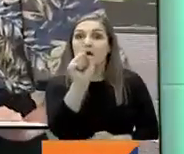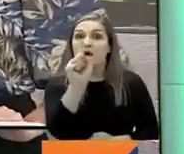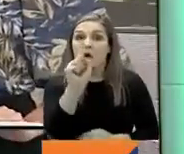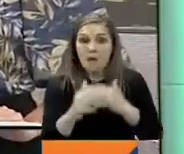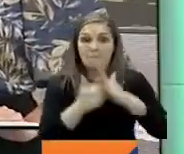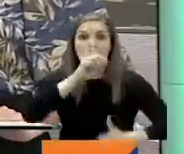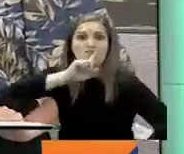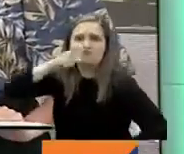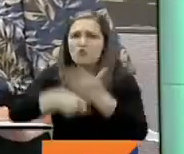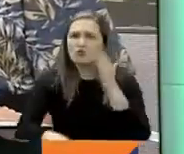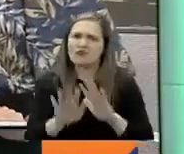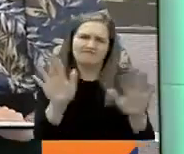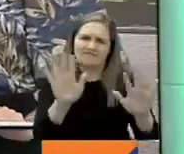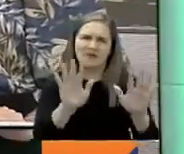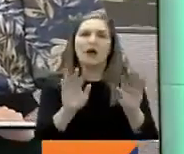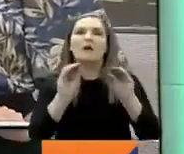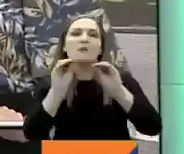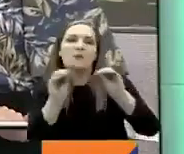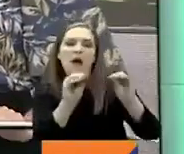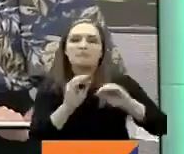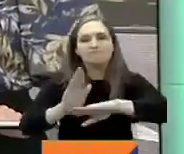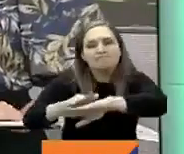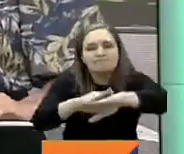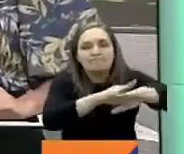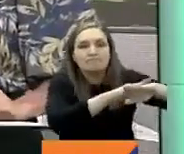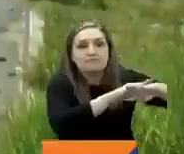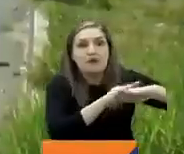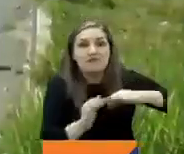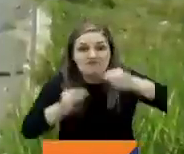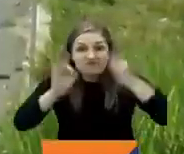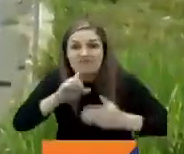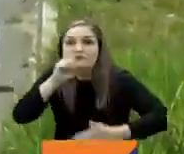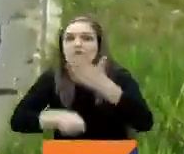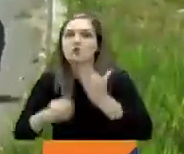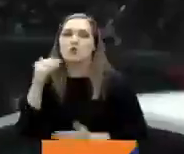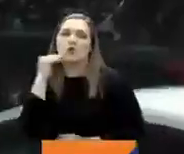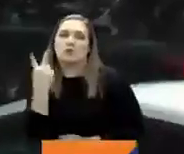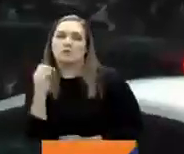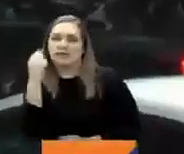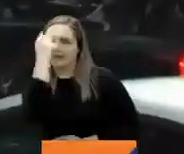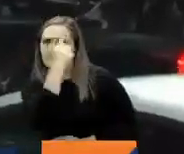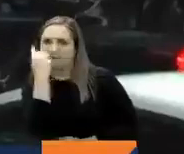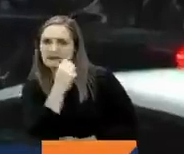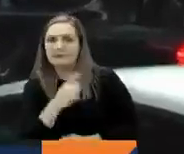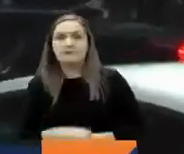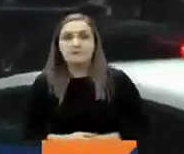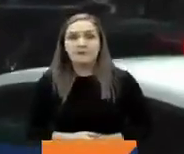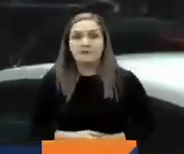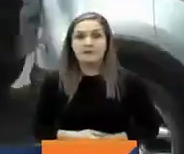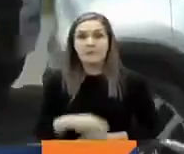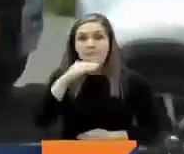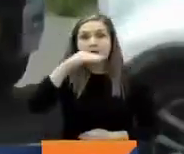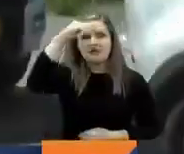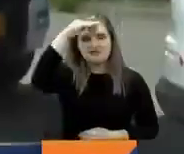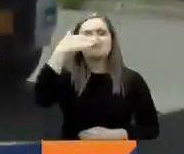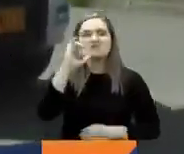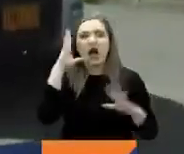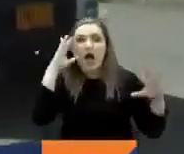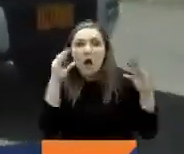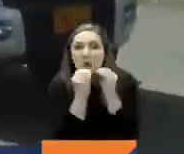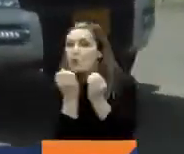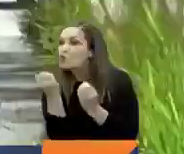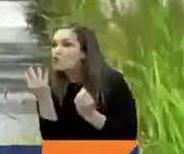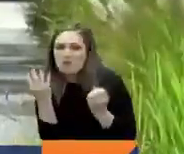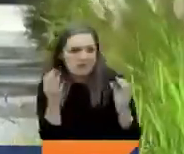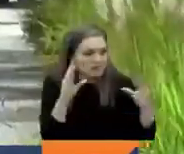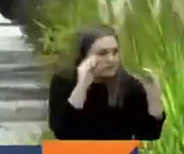pedagógicas solo hasta el próximo lunes 20 de septiembre. Las autoridades en Medellín definieron los dígitos y los días de rotación para el regreso